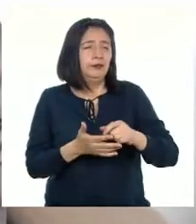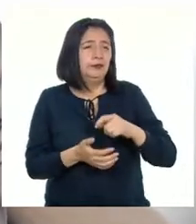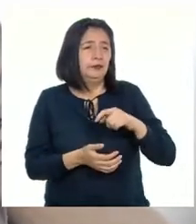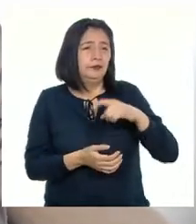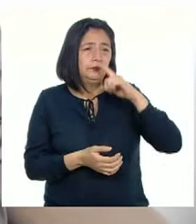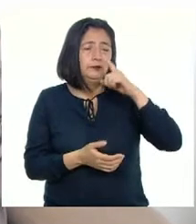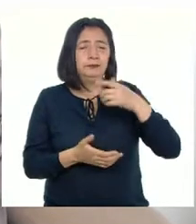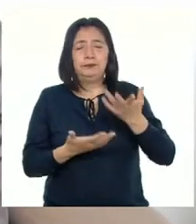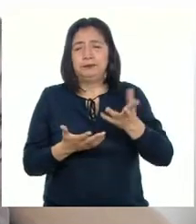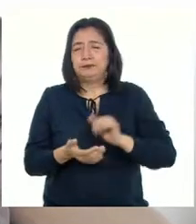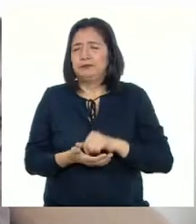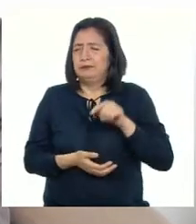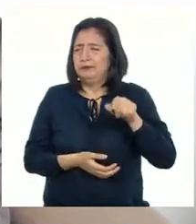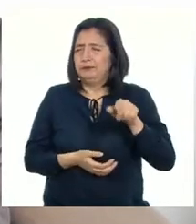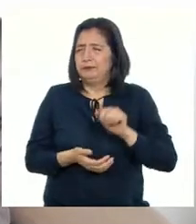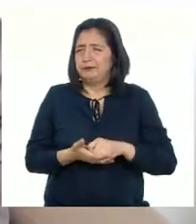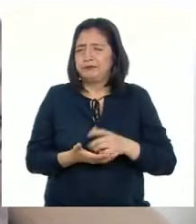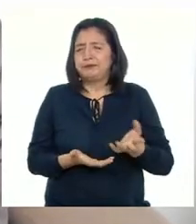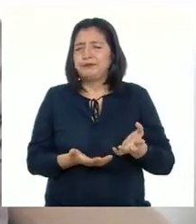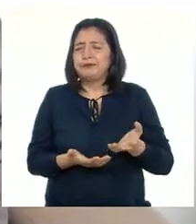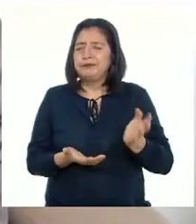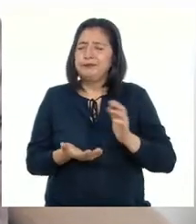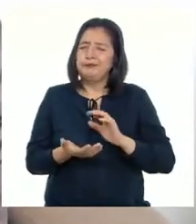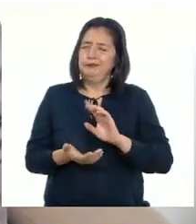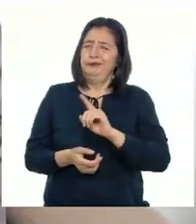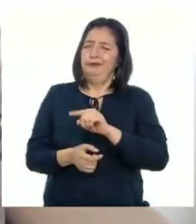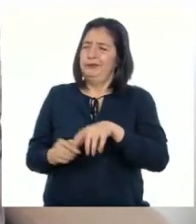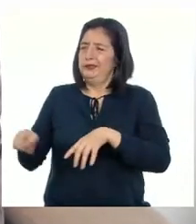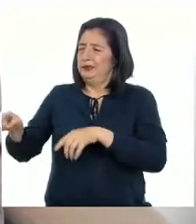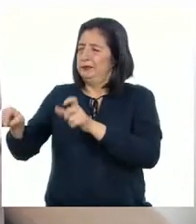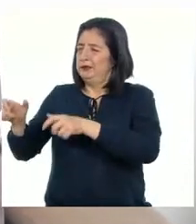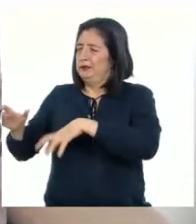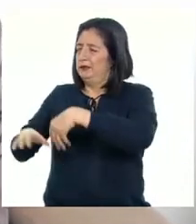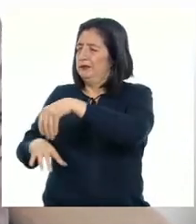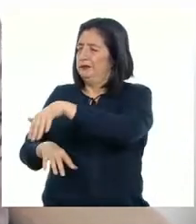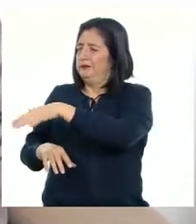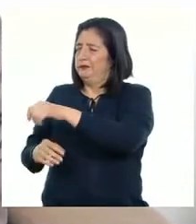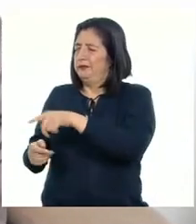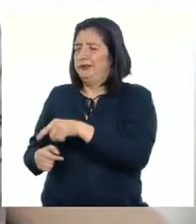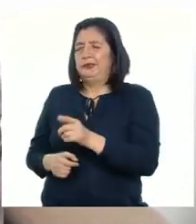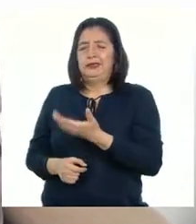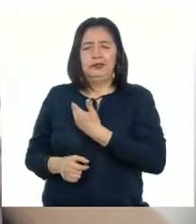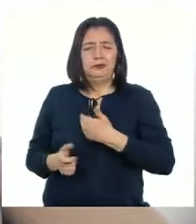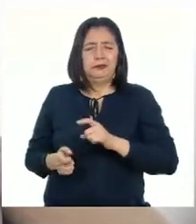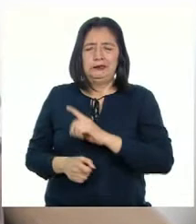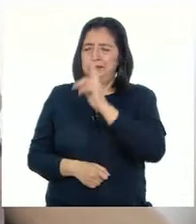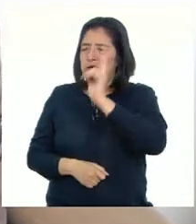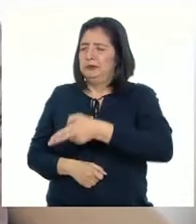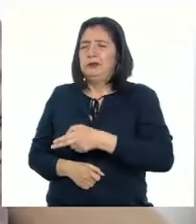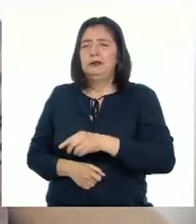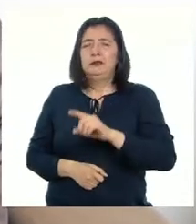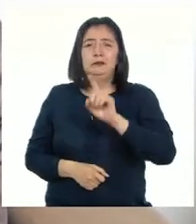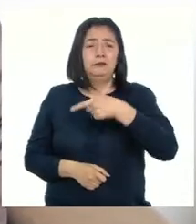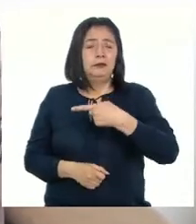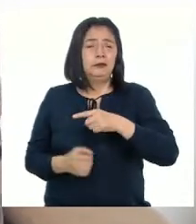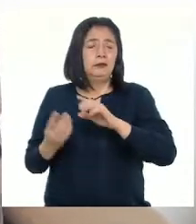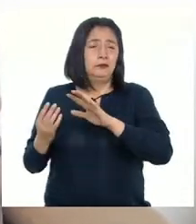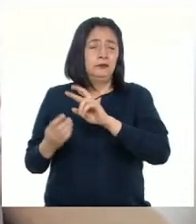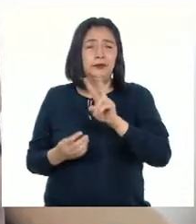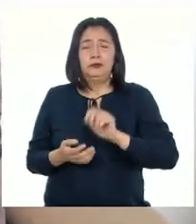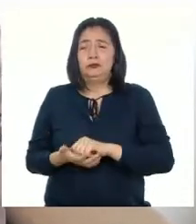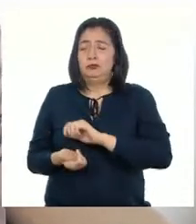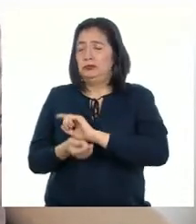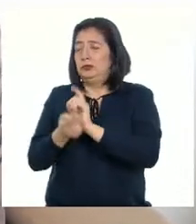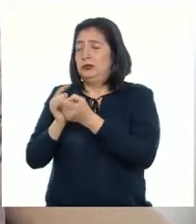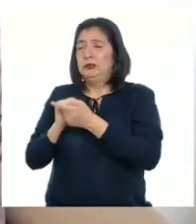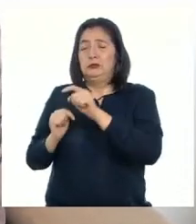popular fue mal visto por el Estado Y fue numerosas veces prohibido Hasta 1922 cuando se produce un giro